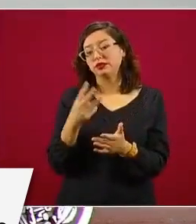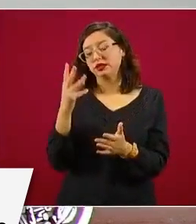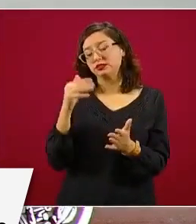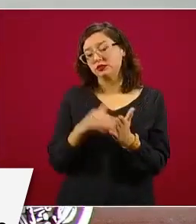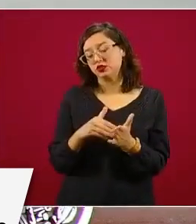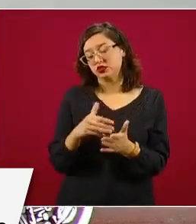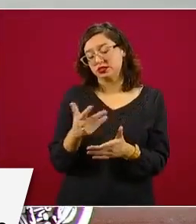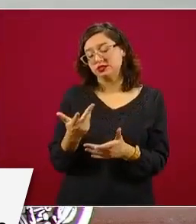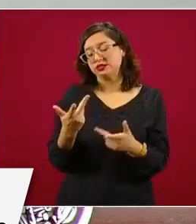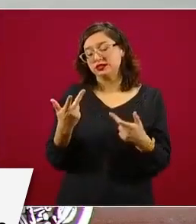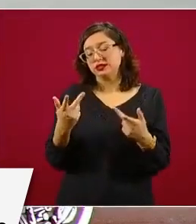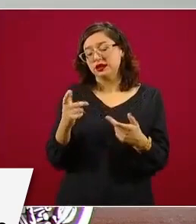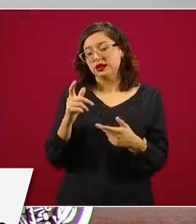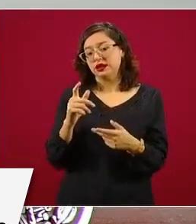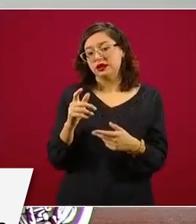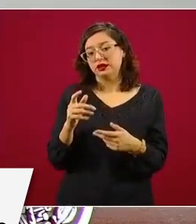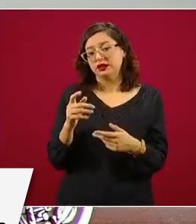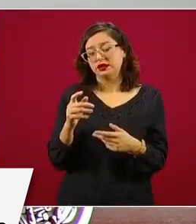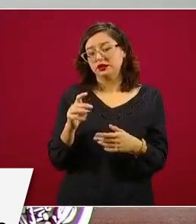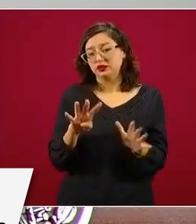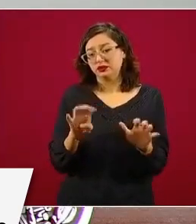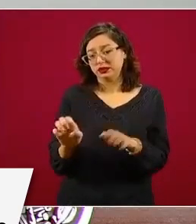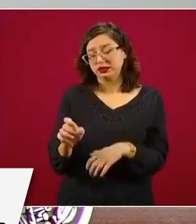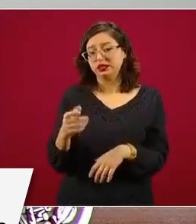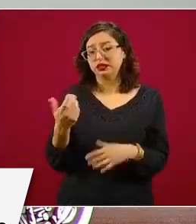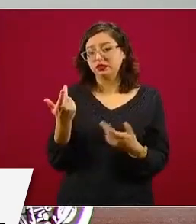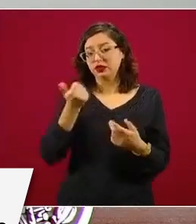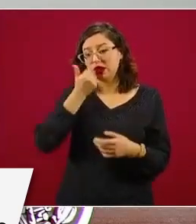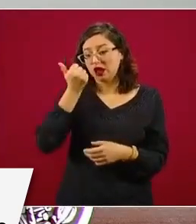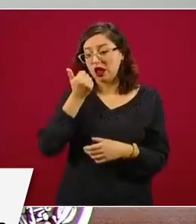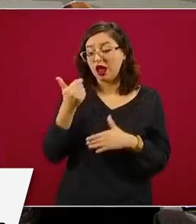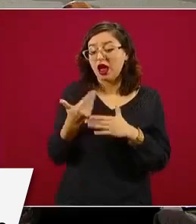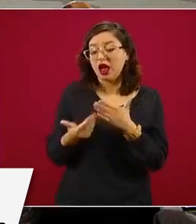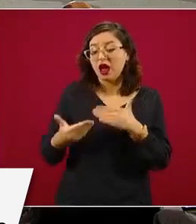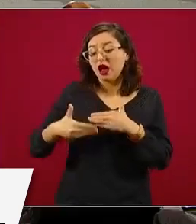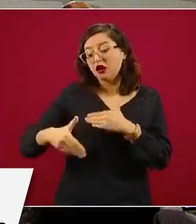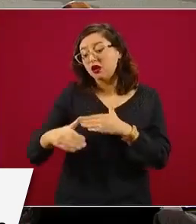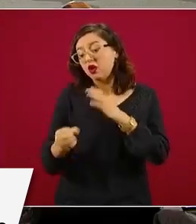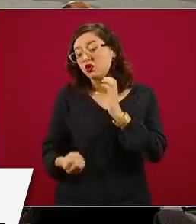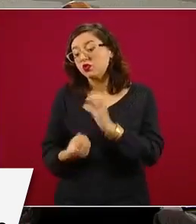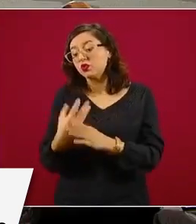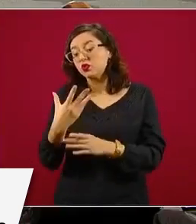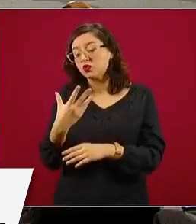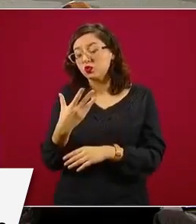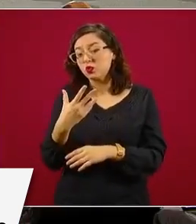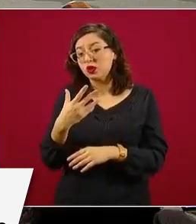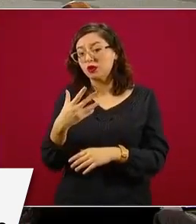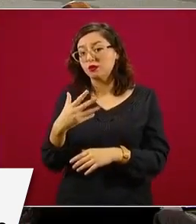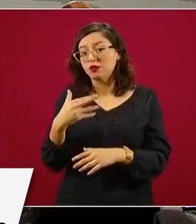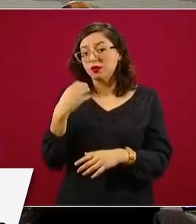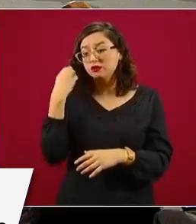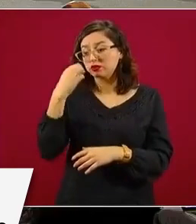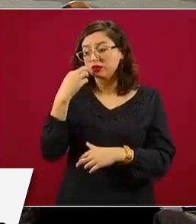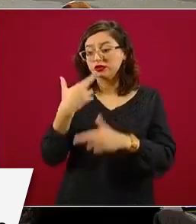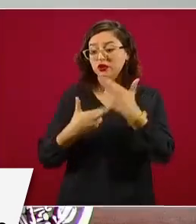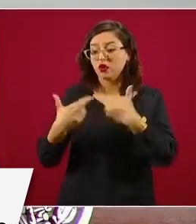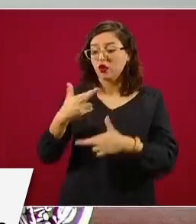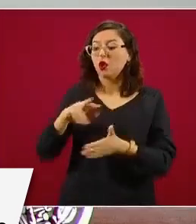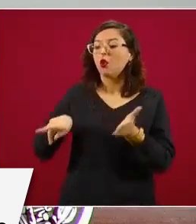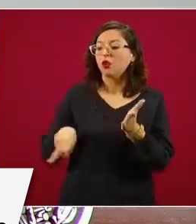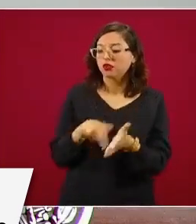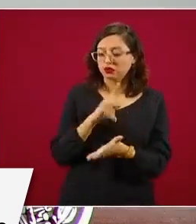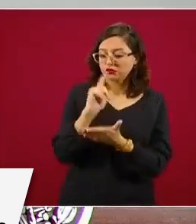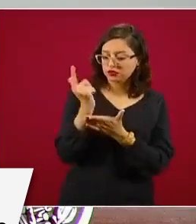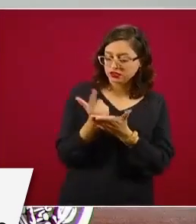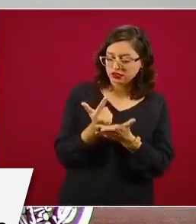de tránsito al nuevo ciclo escolar estaremos renovando también y oportunamente les